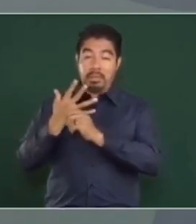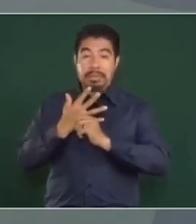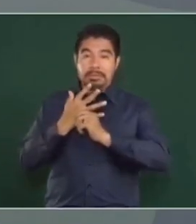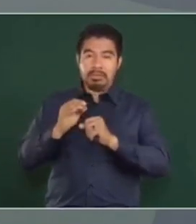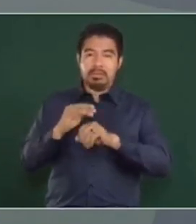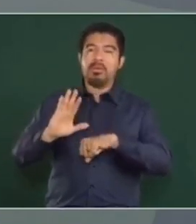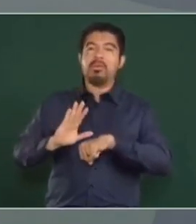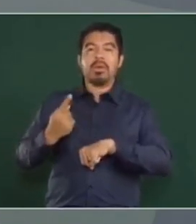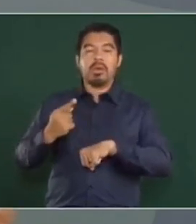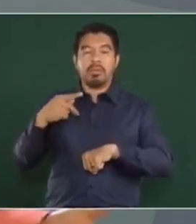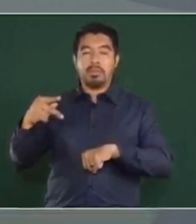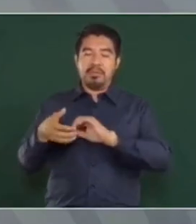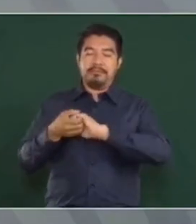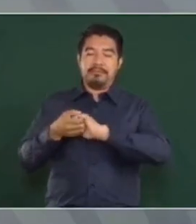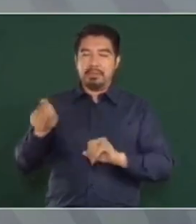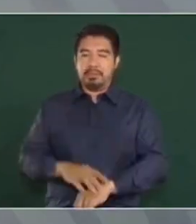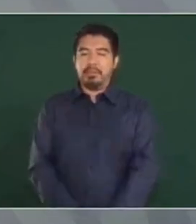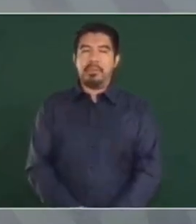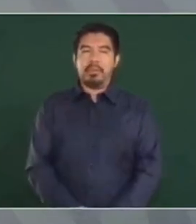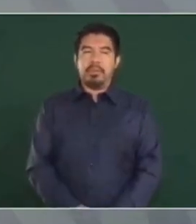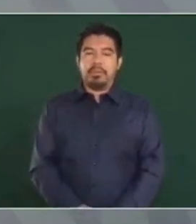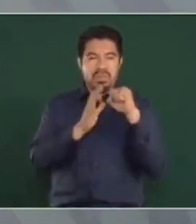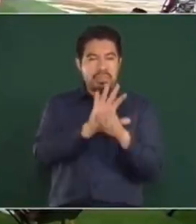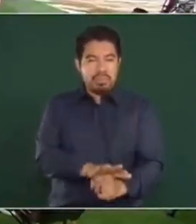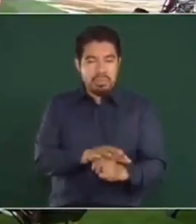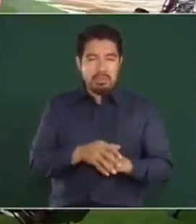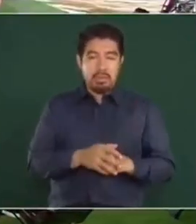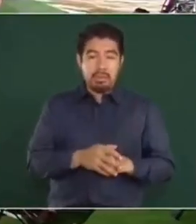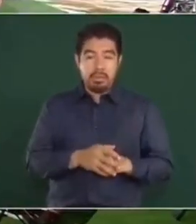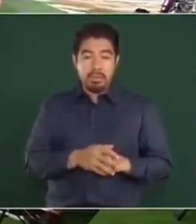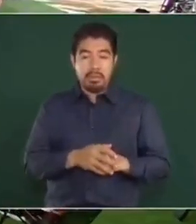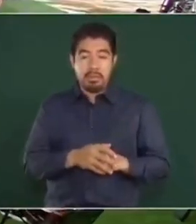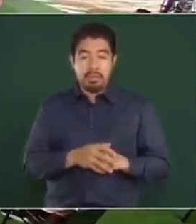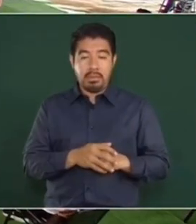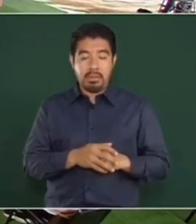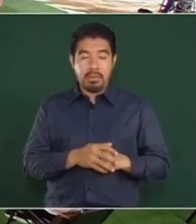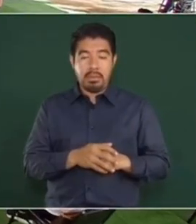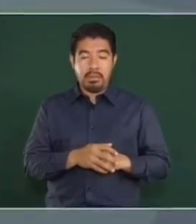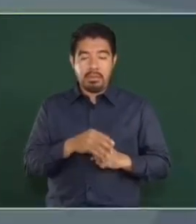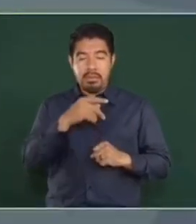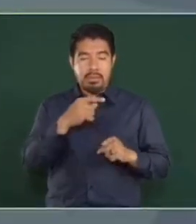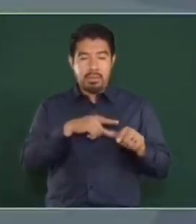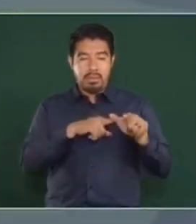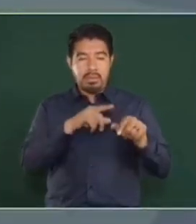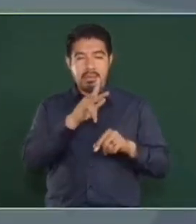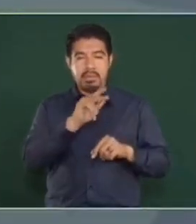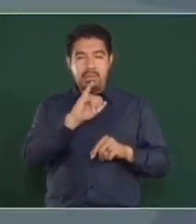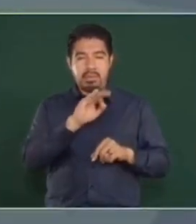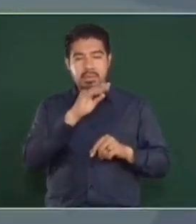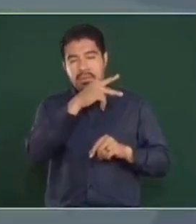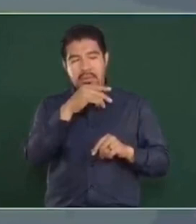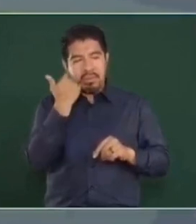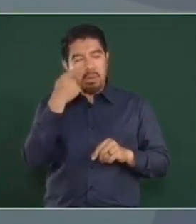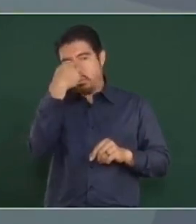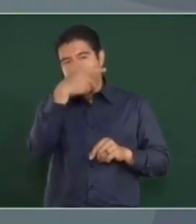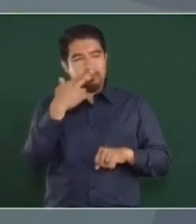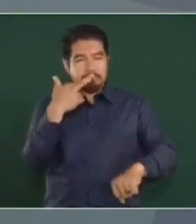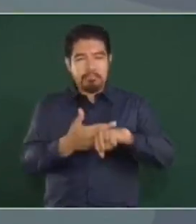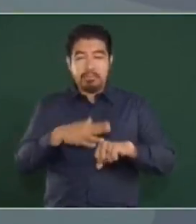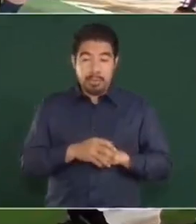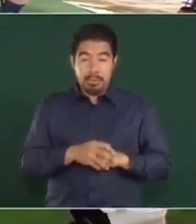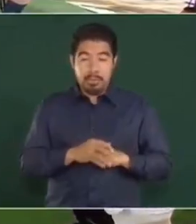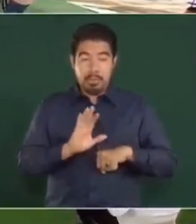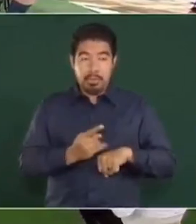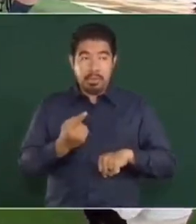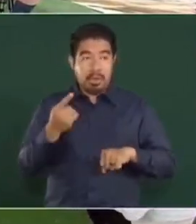Porque los considero parte de la oligarquía. Que sigan el cargo o que renuncien mientras se hace la investigación de la autoridad. Eso que lo decida el Poder Judicial o la autoridad competente. Porque